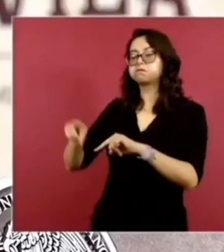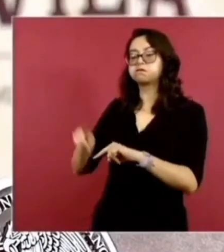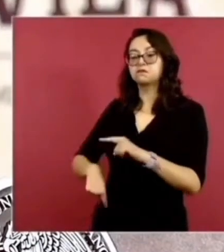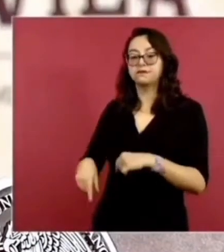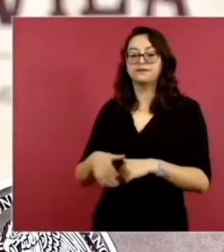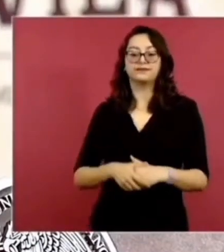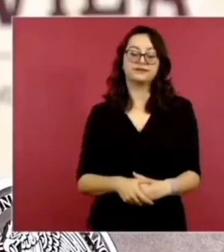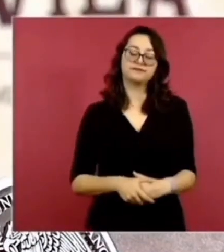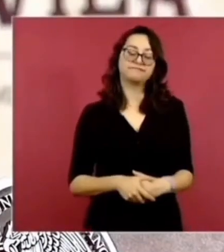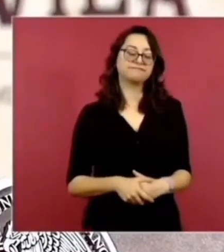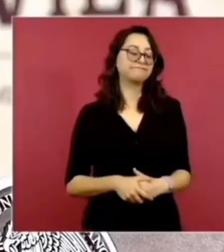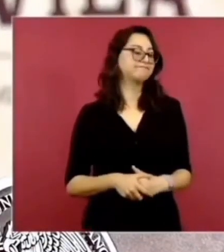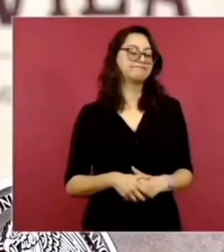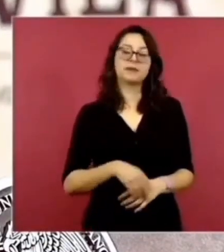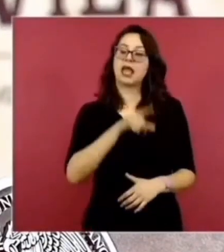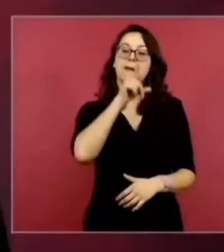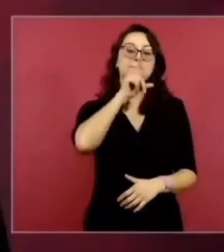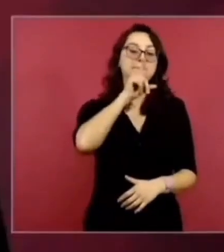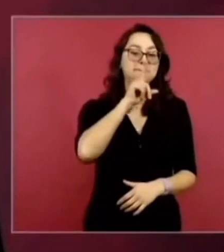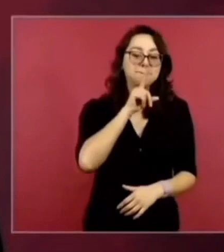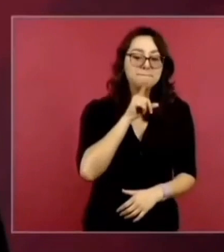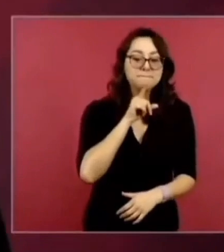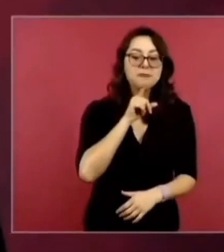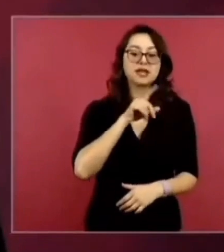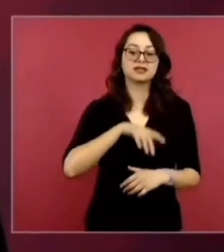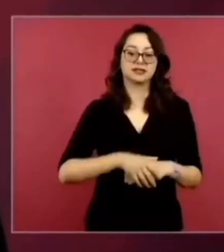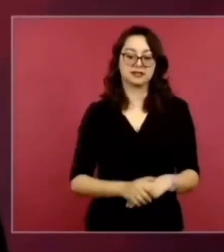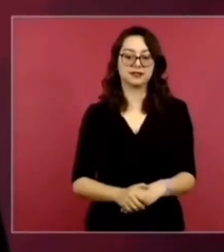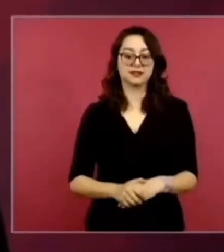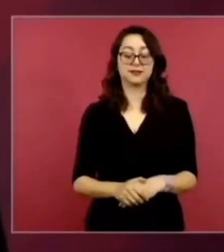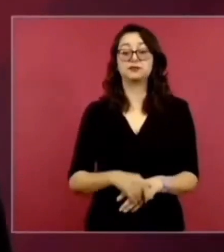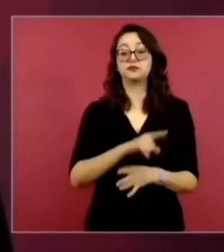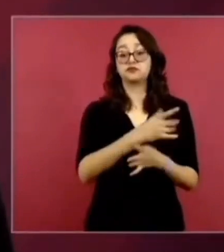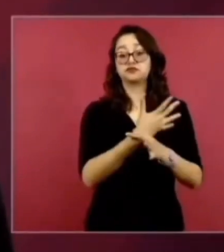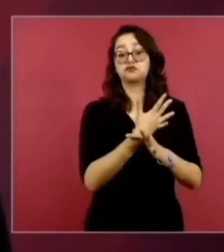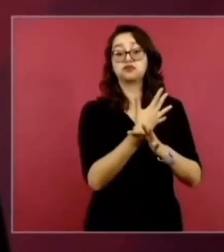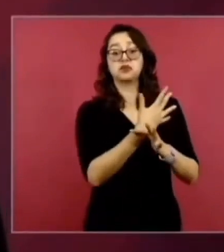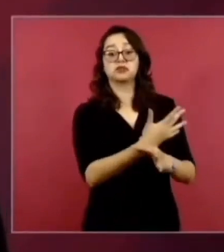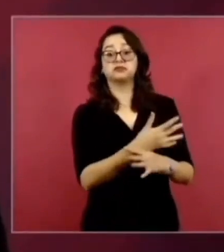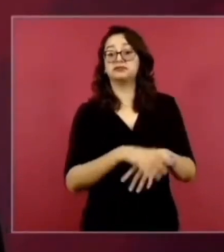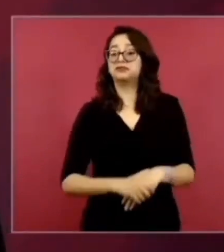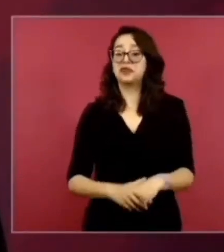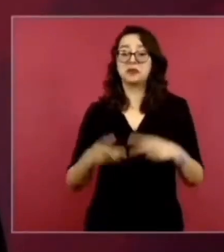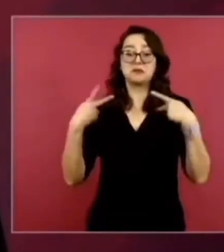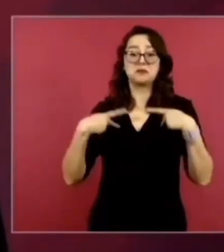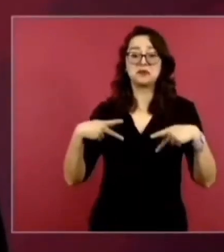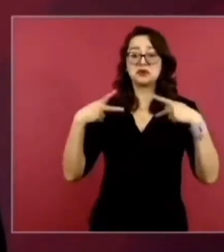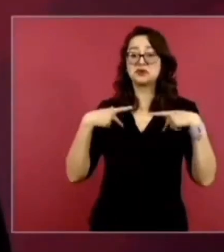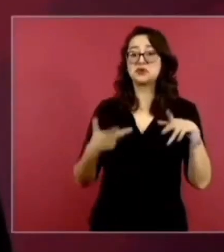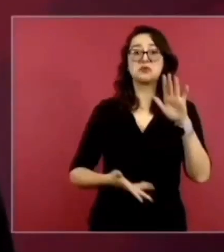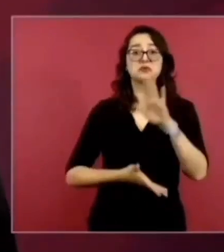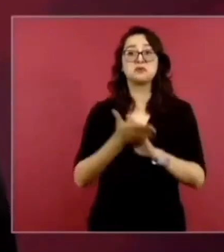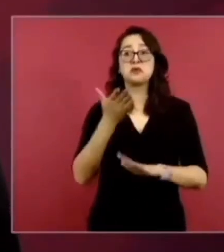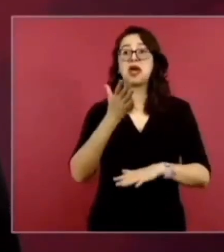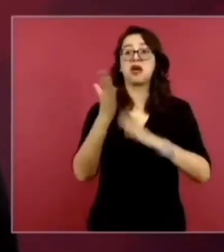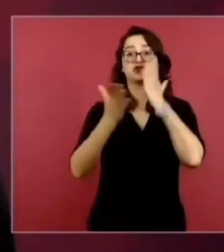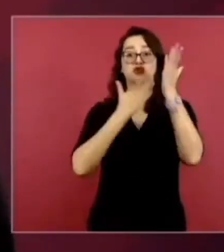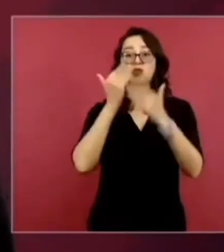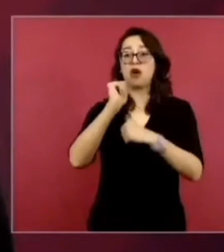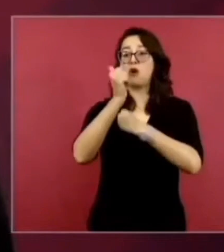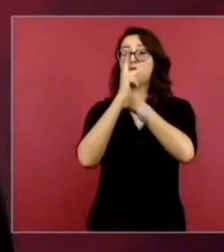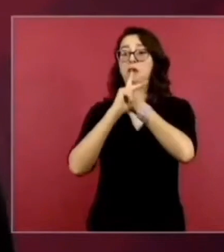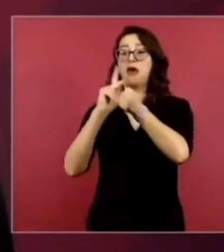señor Rafael asegura que el gobierno mexicano dio la espalda a quienes sin apoyo no podrán estudiar un posgrado en el